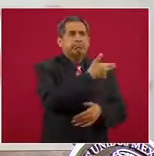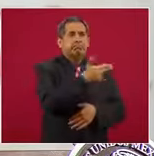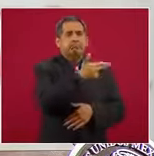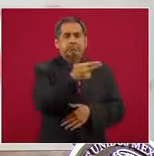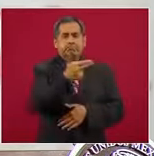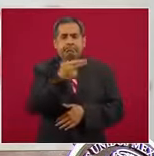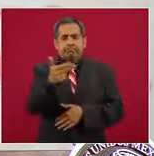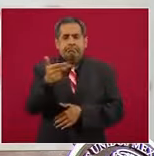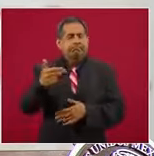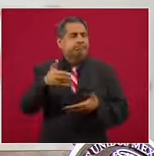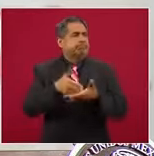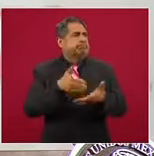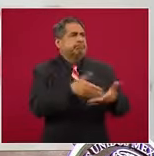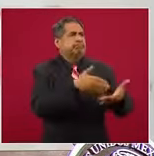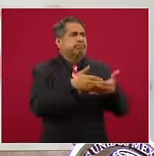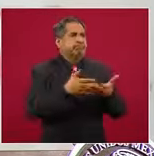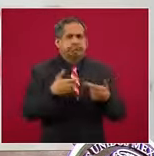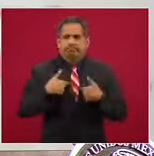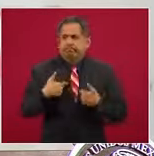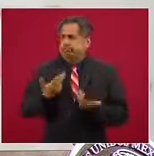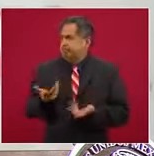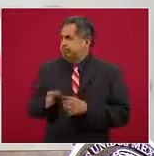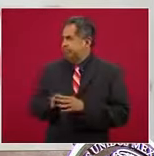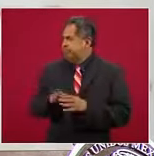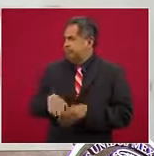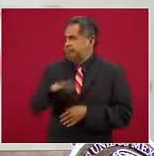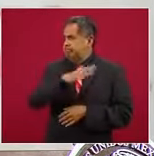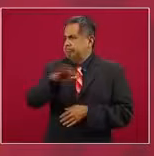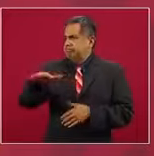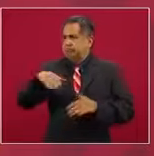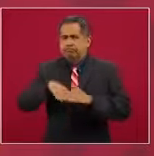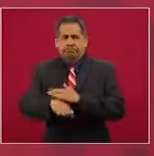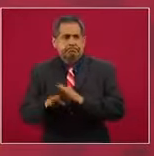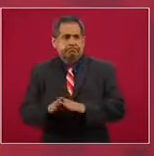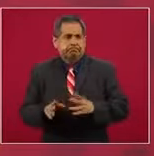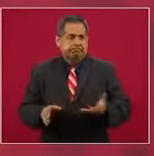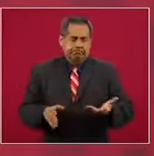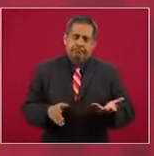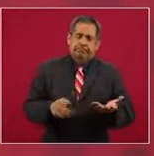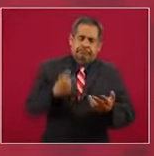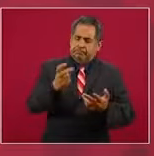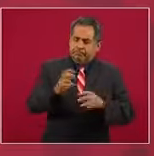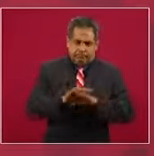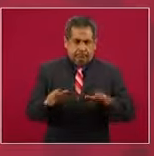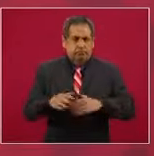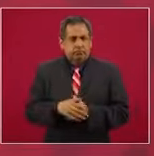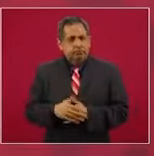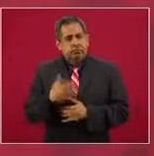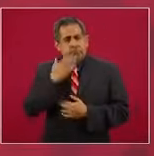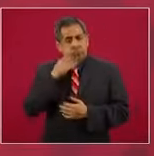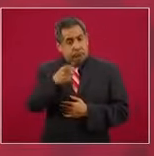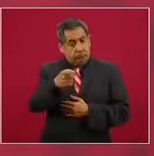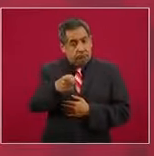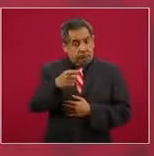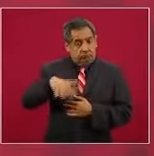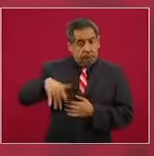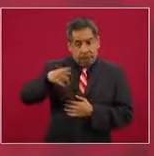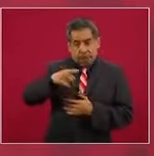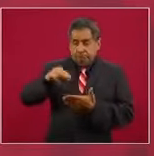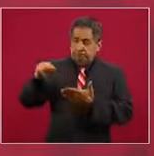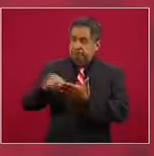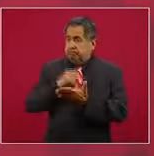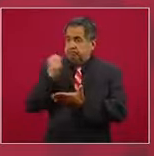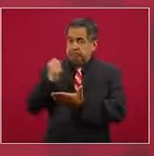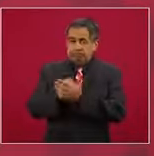privatizado las playas. Entonces, yo celebro que se haya tomado ese